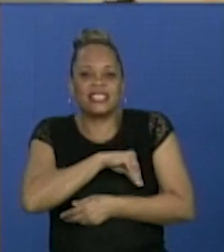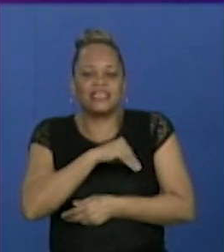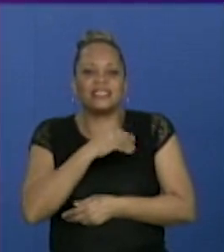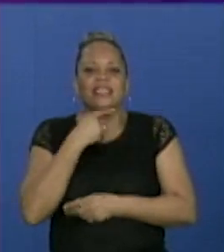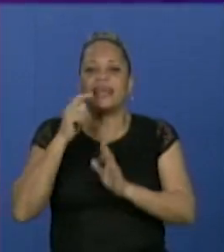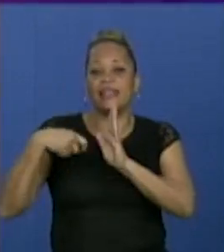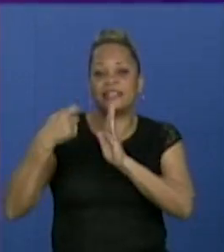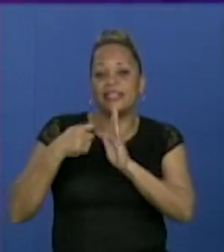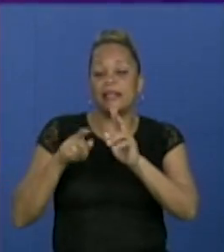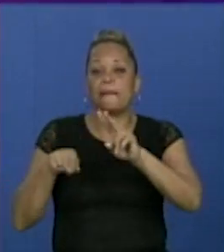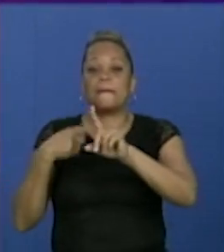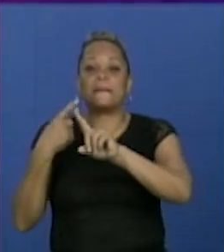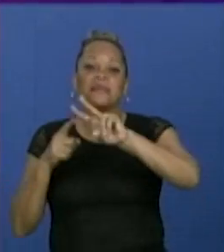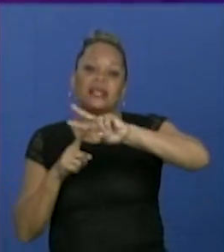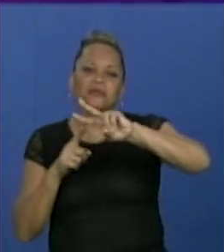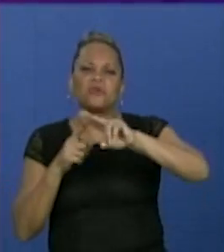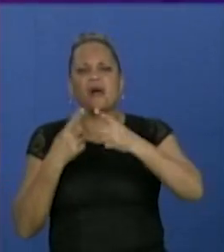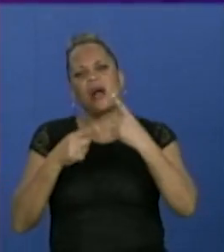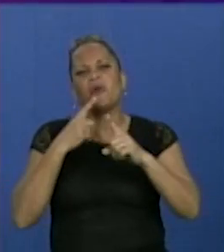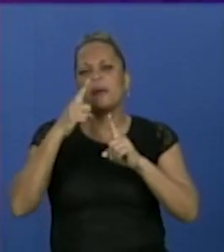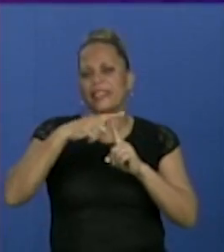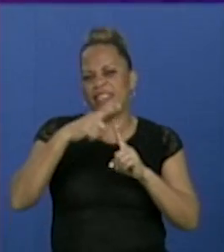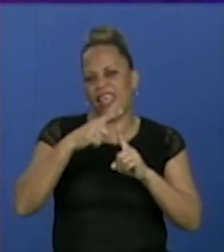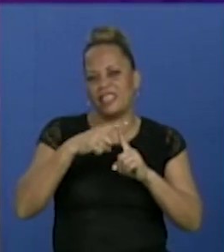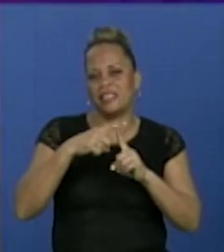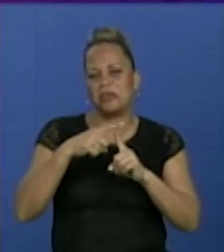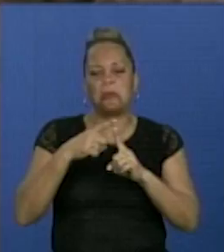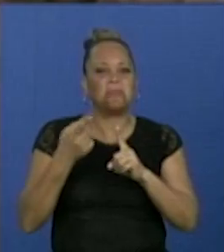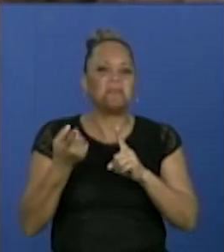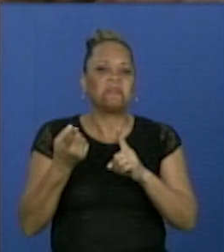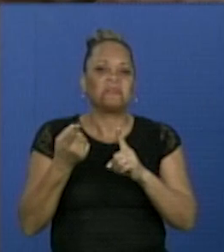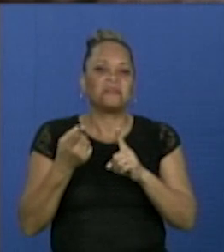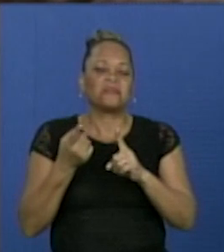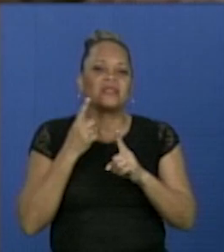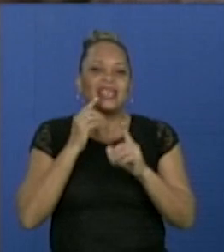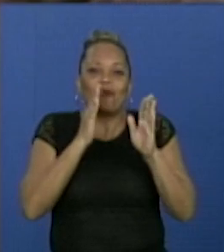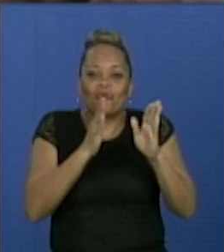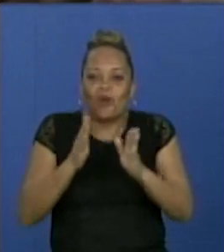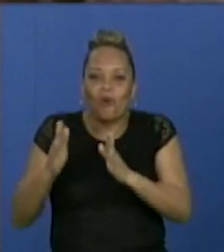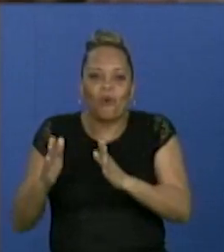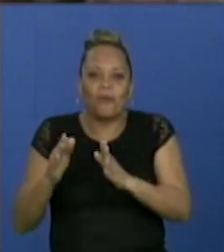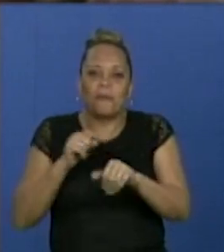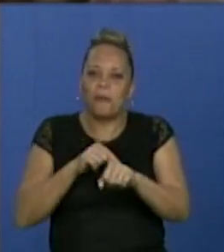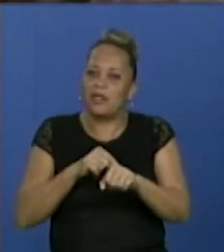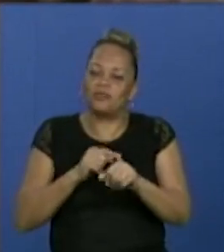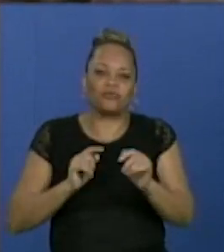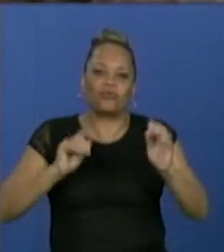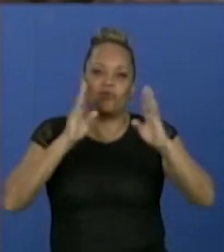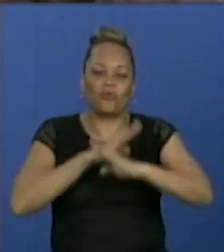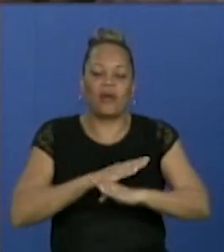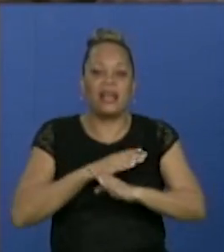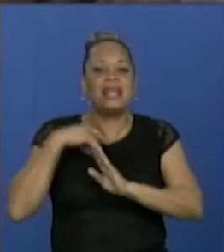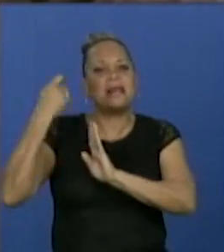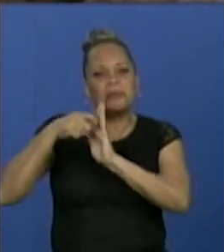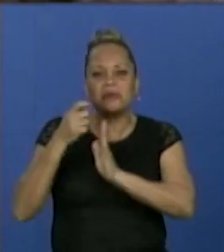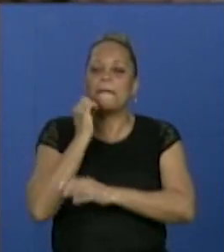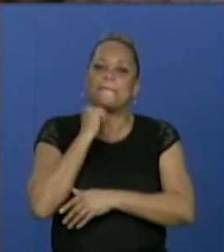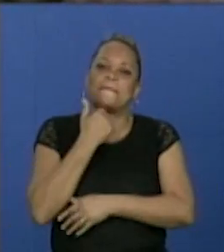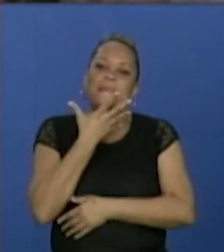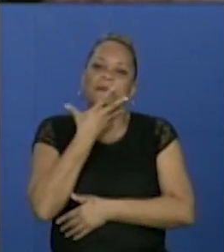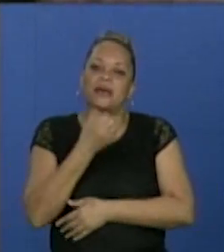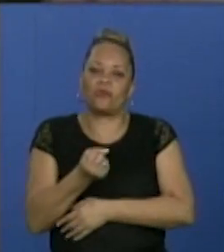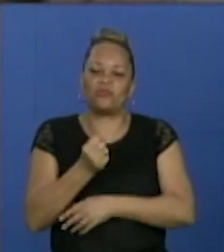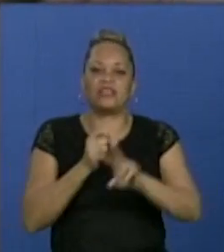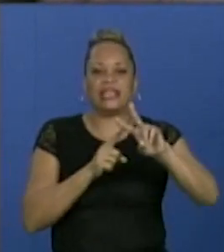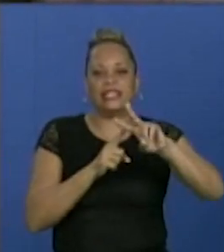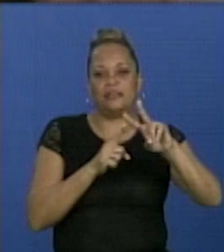cine y la televisión son más técnicos porque no tienen un orden cronológico a la hora de hacer. La película me gusta más